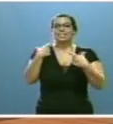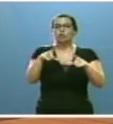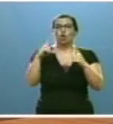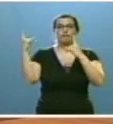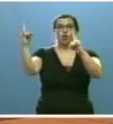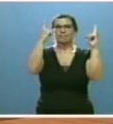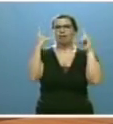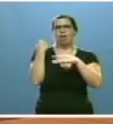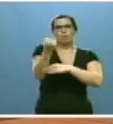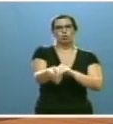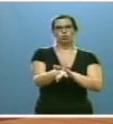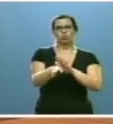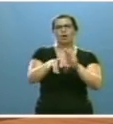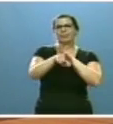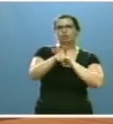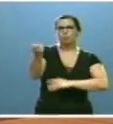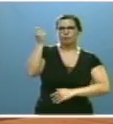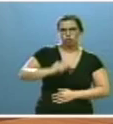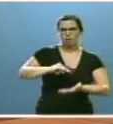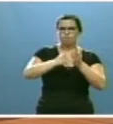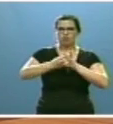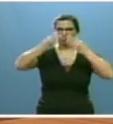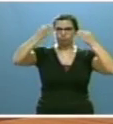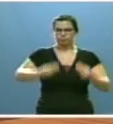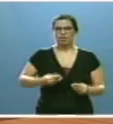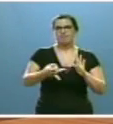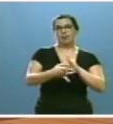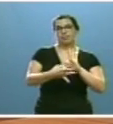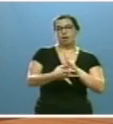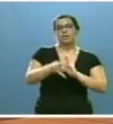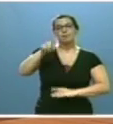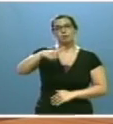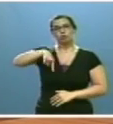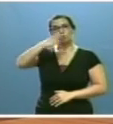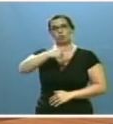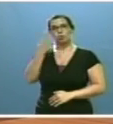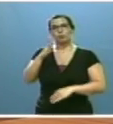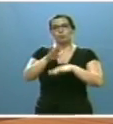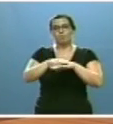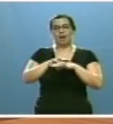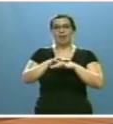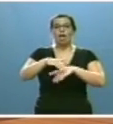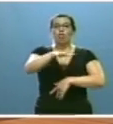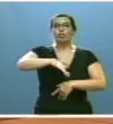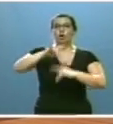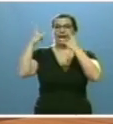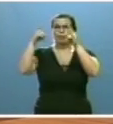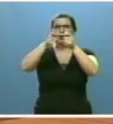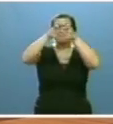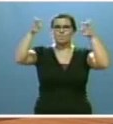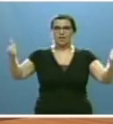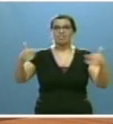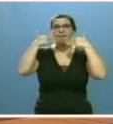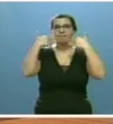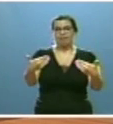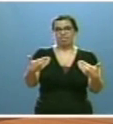con una gestión profesional, planificada y de calidad y nos comprometemos a aumentar la superficie arbolada de la comunidad a través de